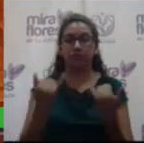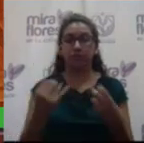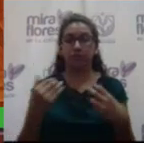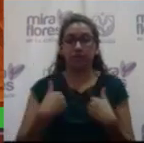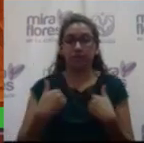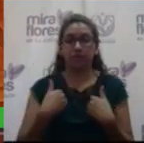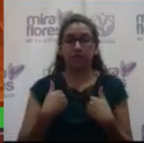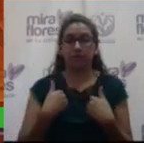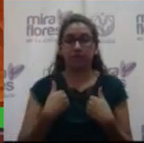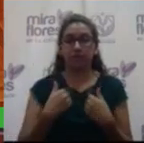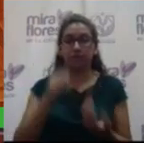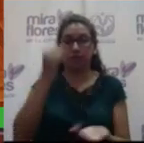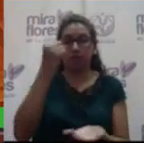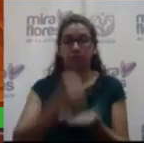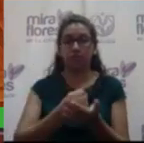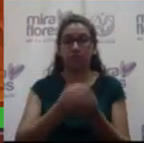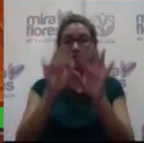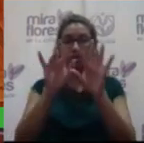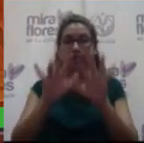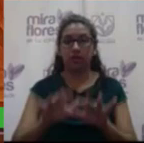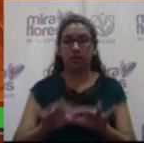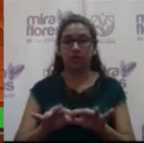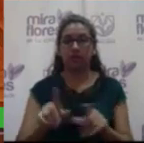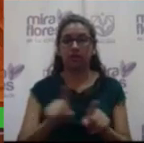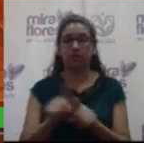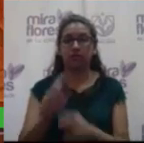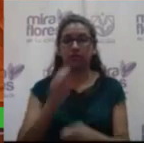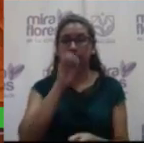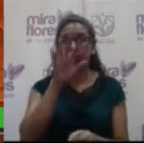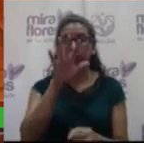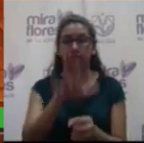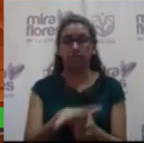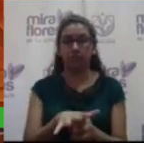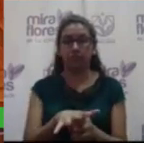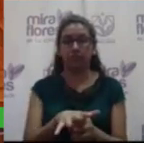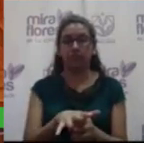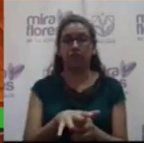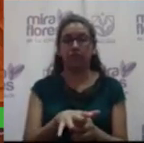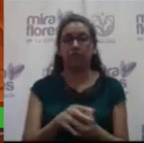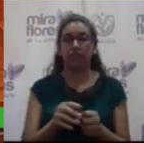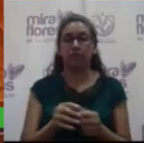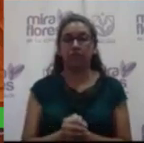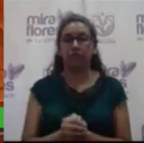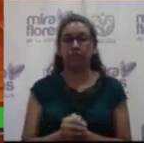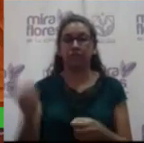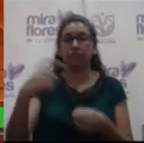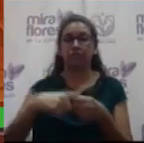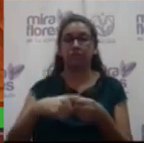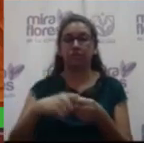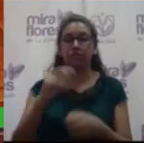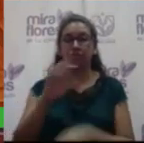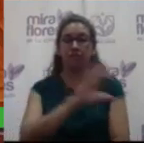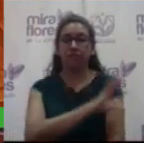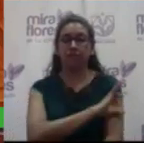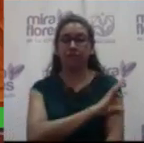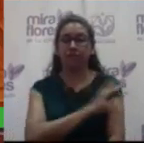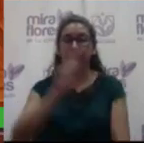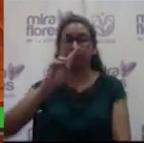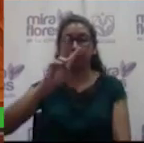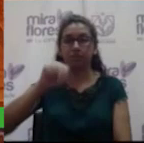en agenda la aprobación del Acta de Acuerdos y Compromisos del Proceso del Presupuesto Participativo del Año Fiscal 2019